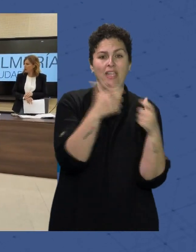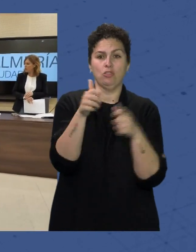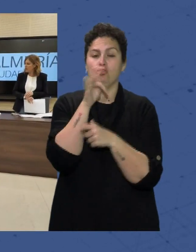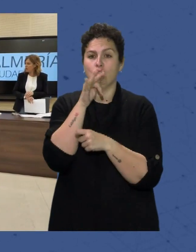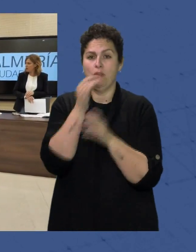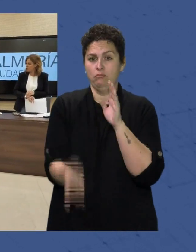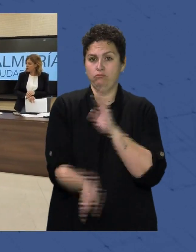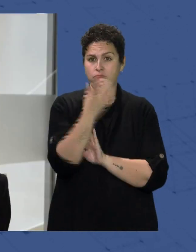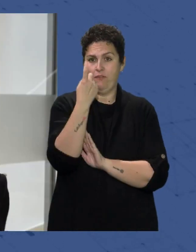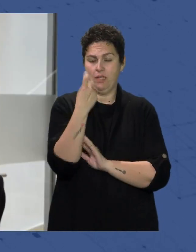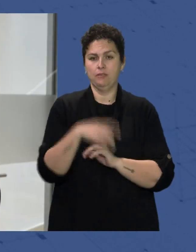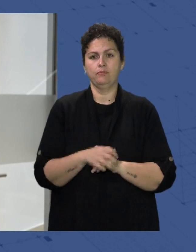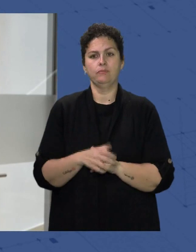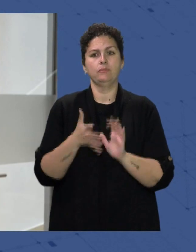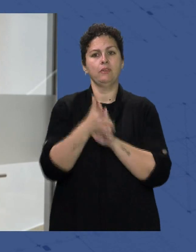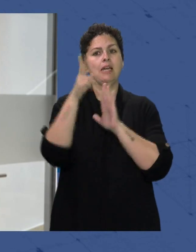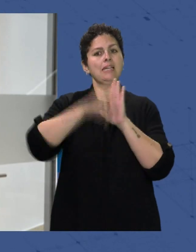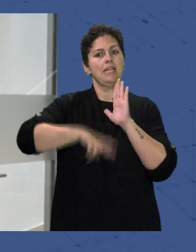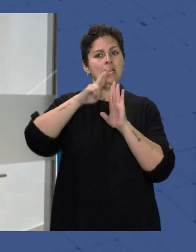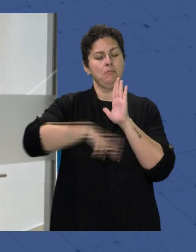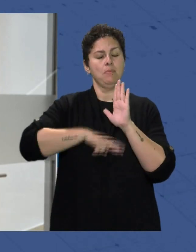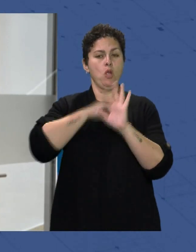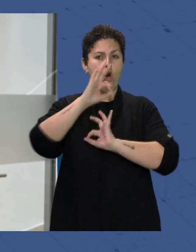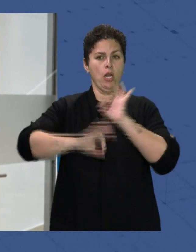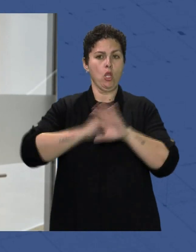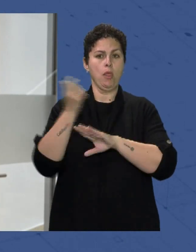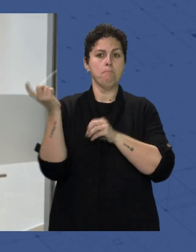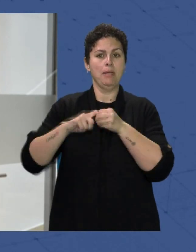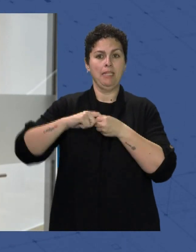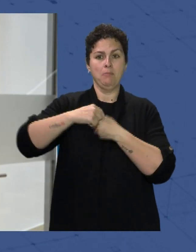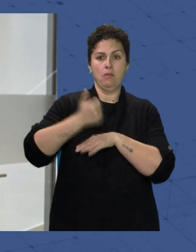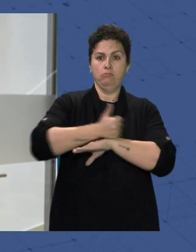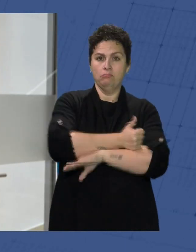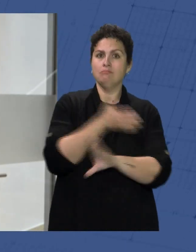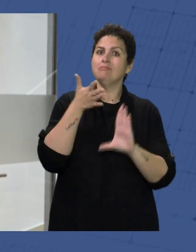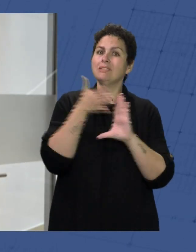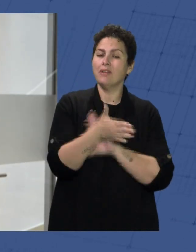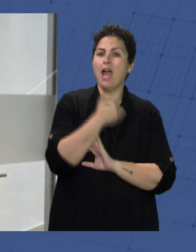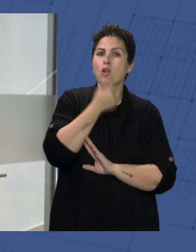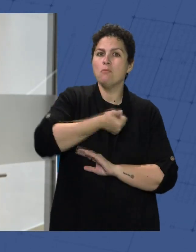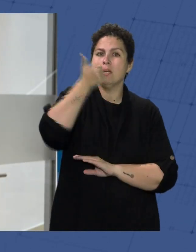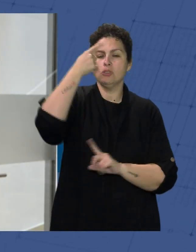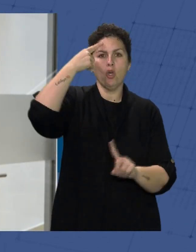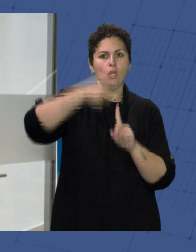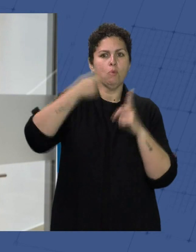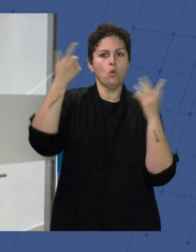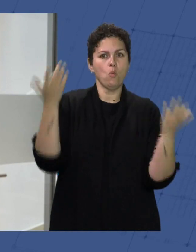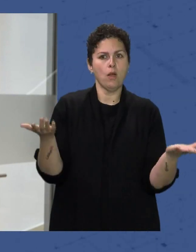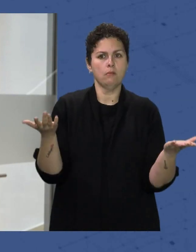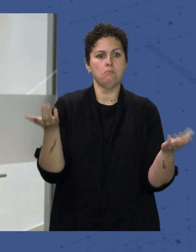con ello Damos cumplimiento Al reglamento Orgánico De participación Ciudadana Y es un instrumento Más Para canalizar La